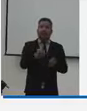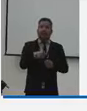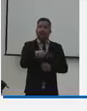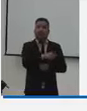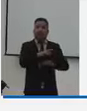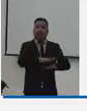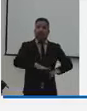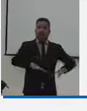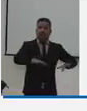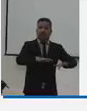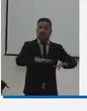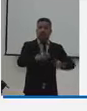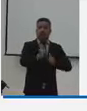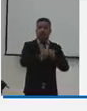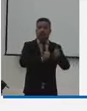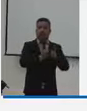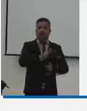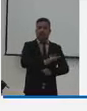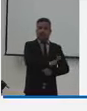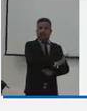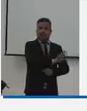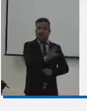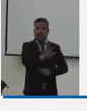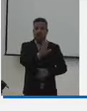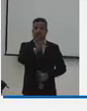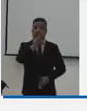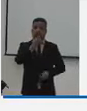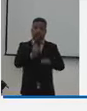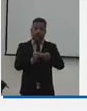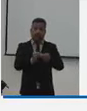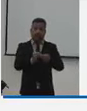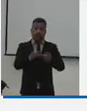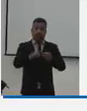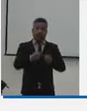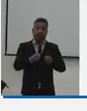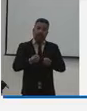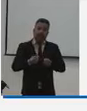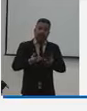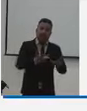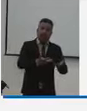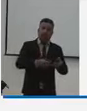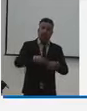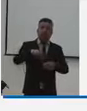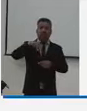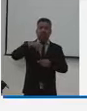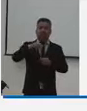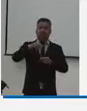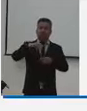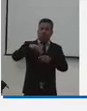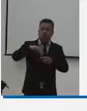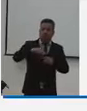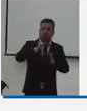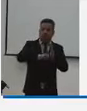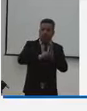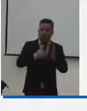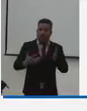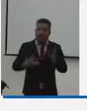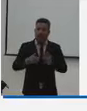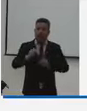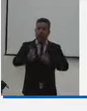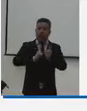para el mantenimiento de esos escenarios deportivos y también para dotación implementación